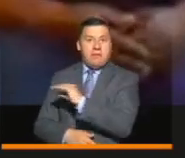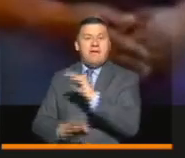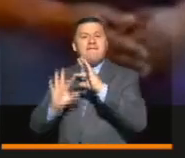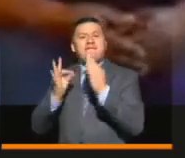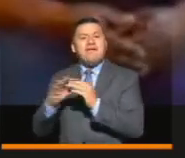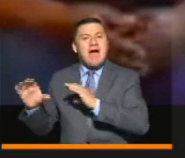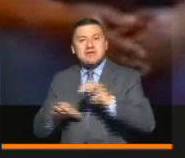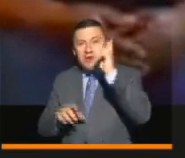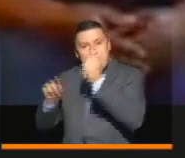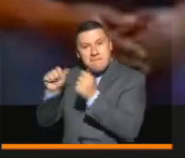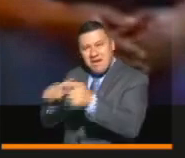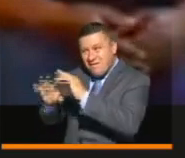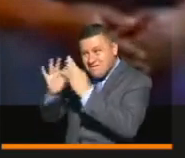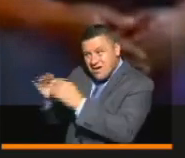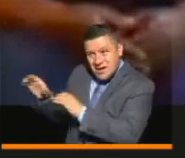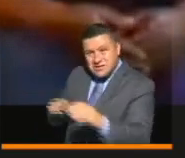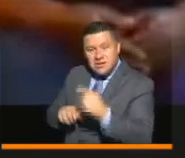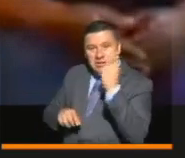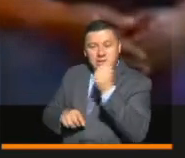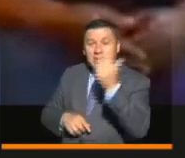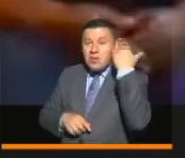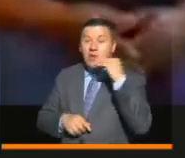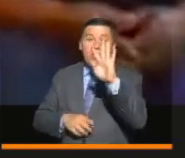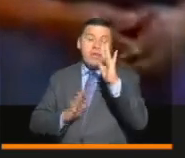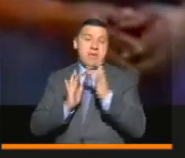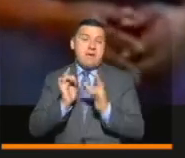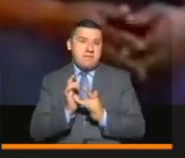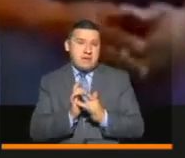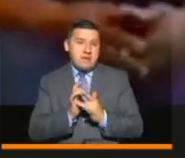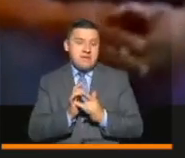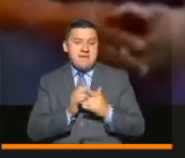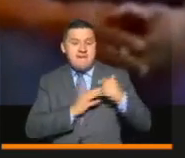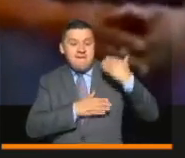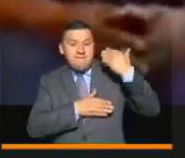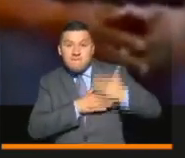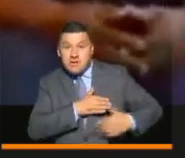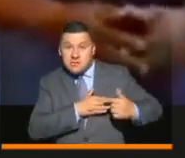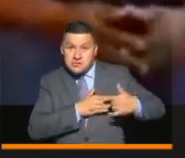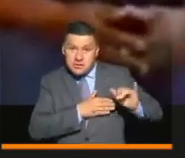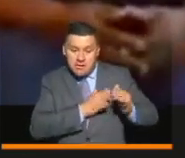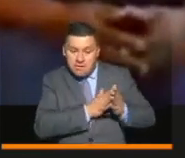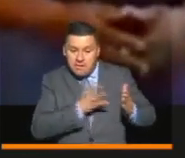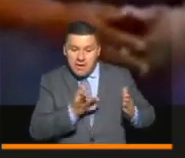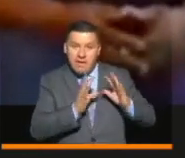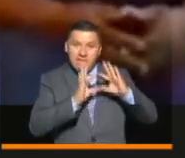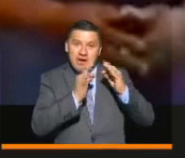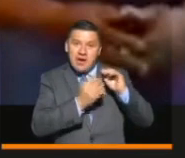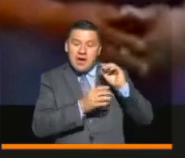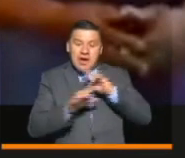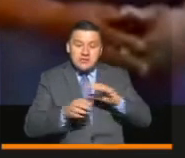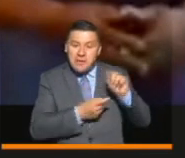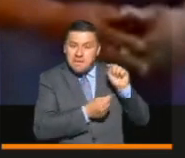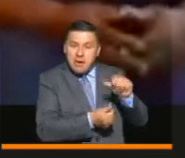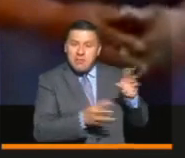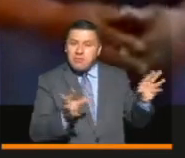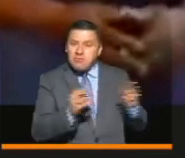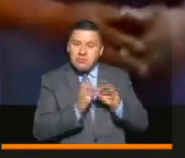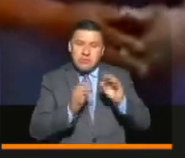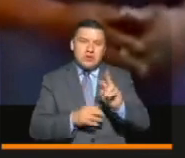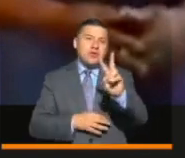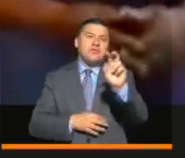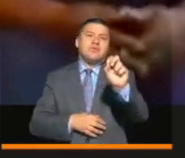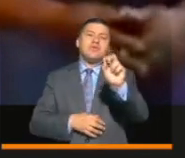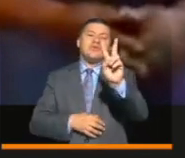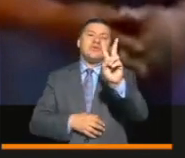de Familias en Acción. El pasado 4 de abril finalizó el primer ciclo de Familias en Acción, llegando a 2